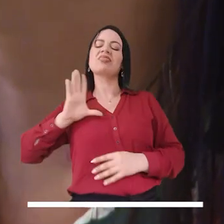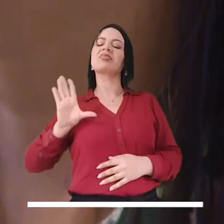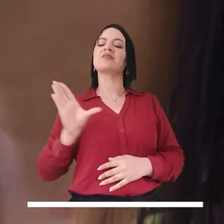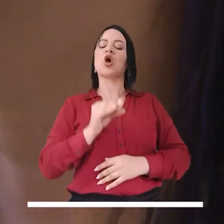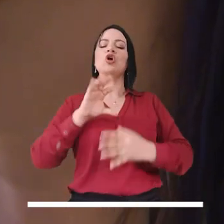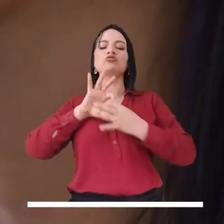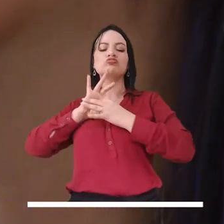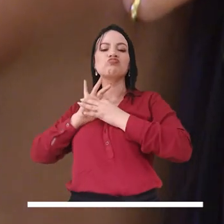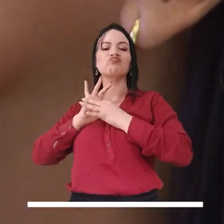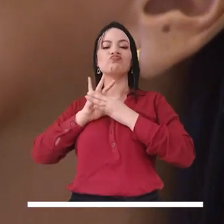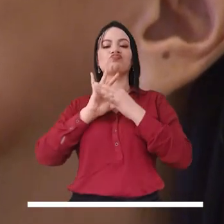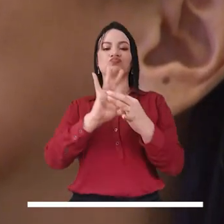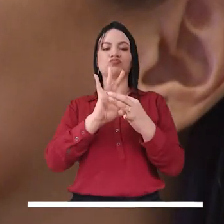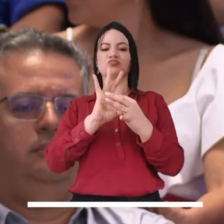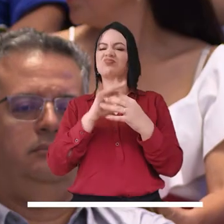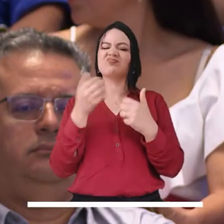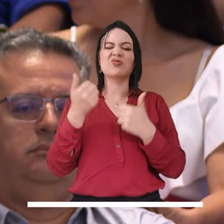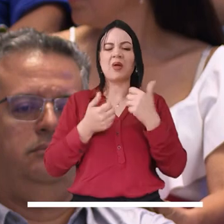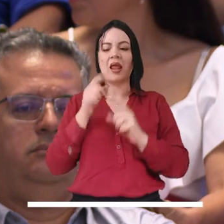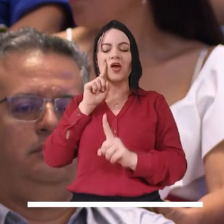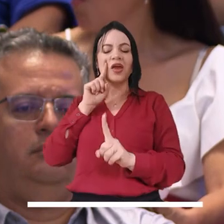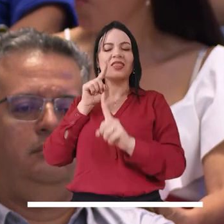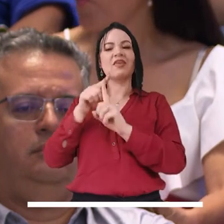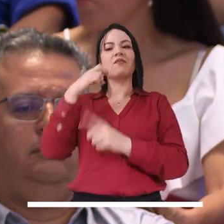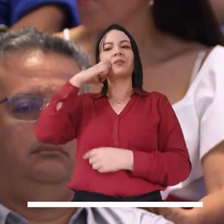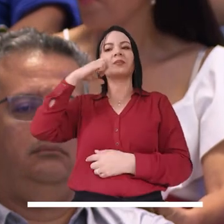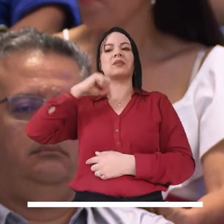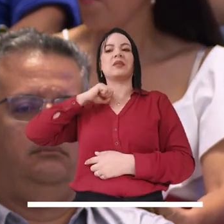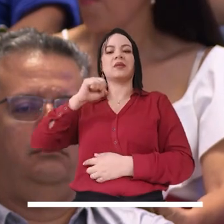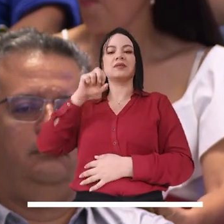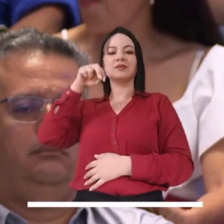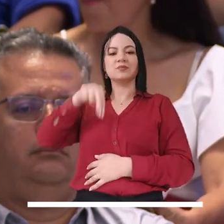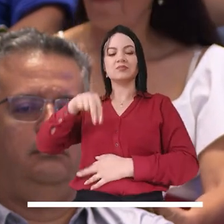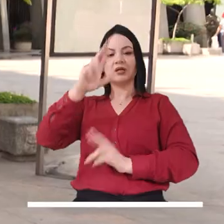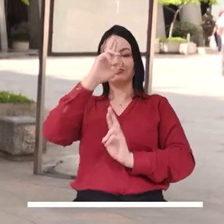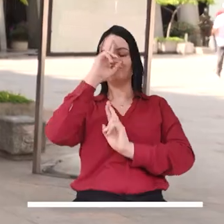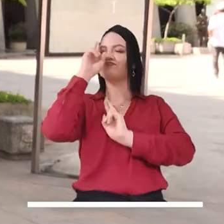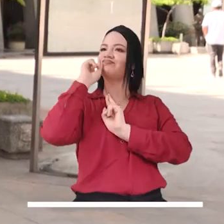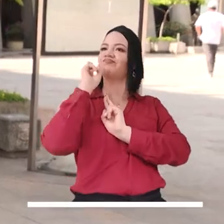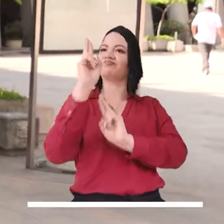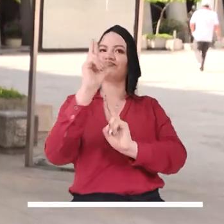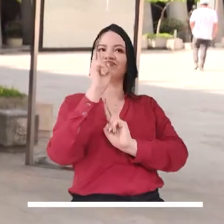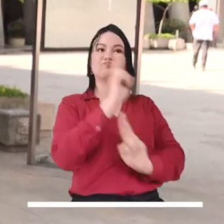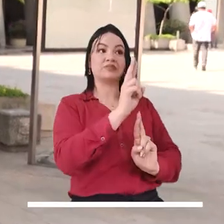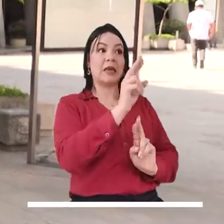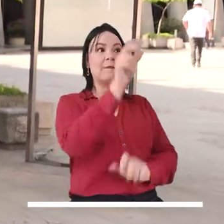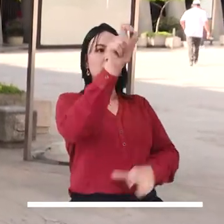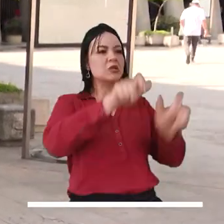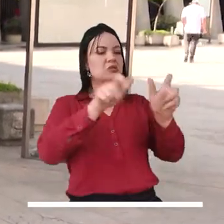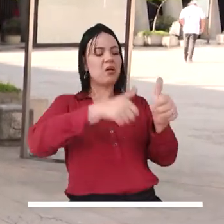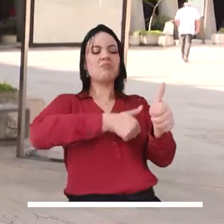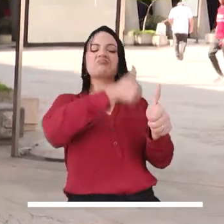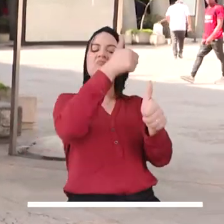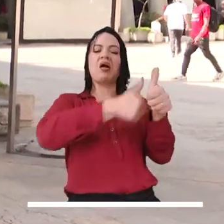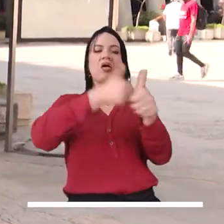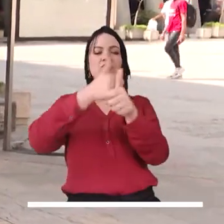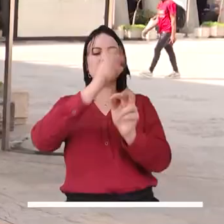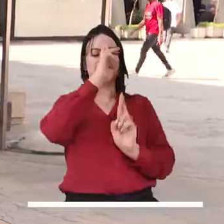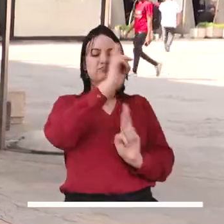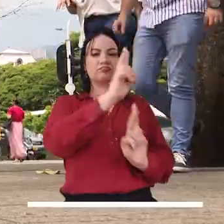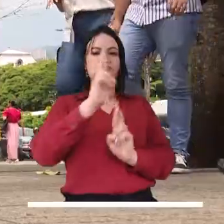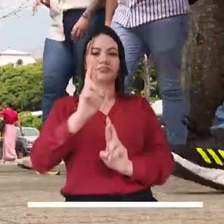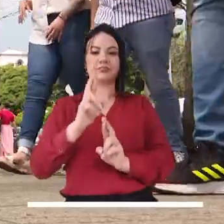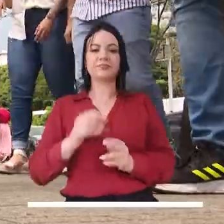todos vamos a trabajar en conjunto por lograr. Se respeten los derechos humanos, donde se respeten los derechos